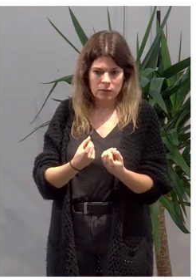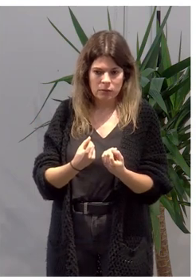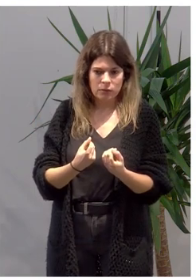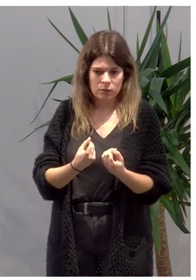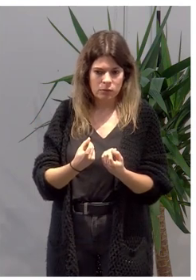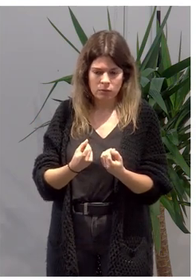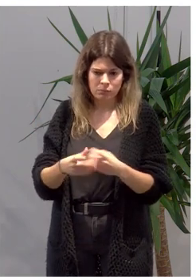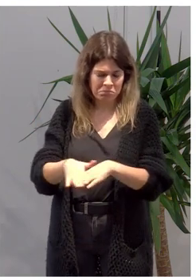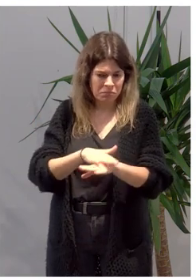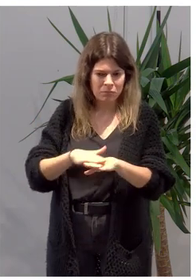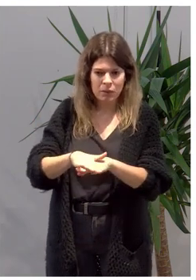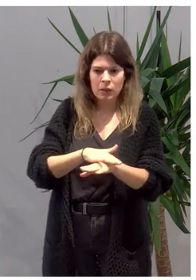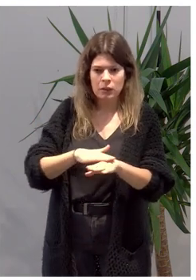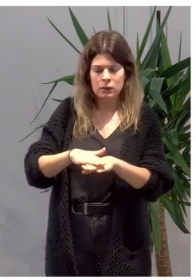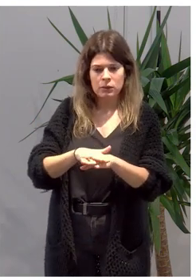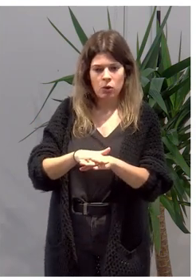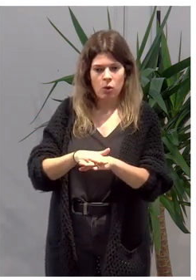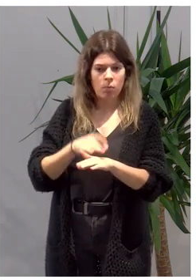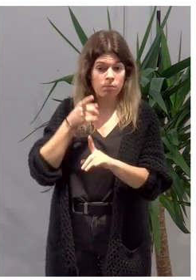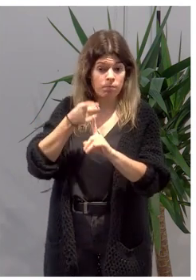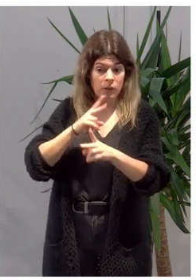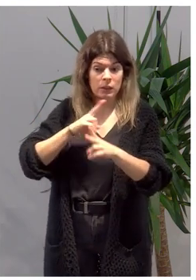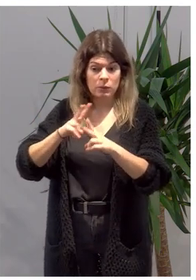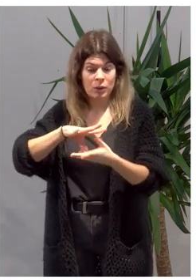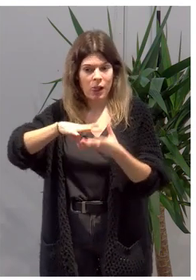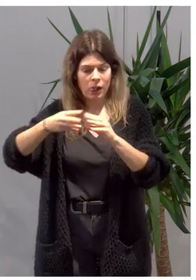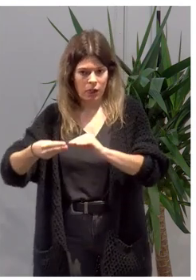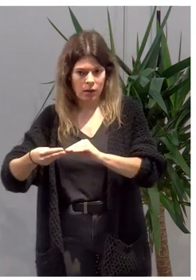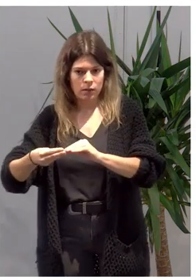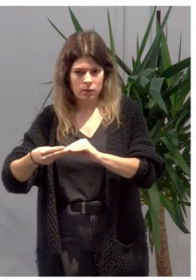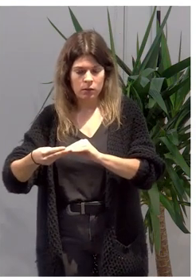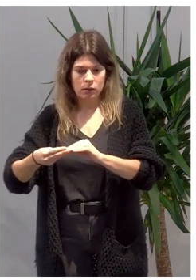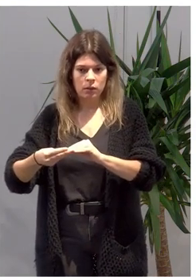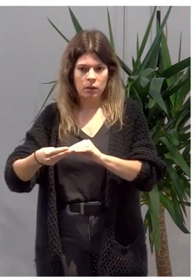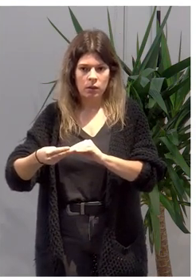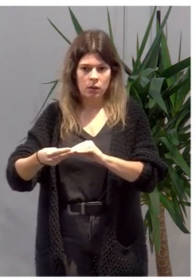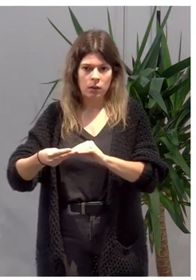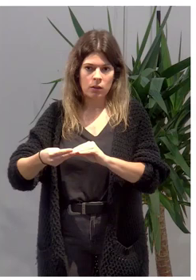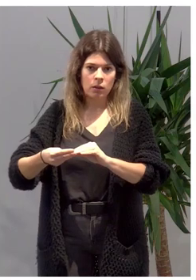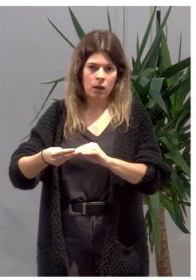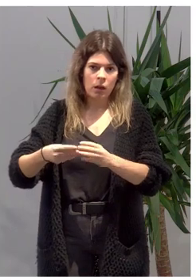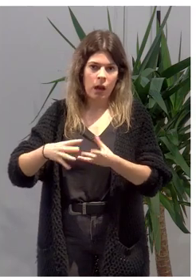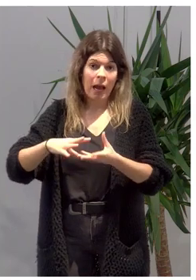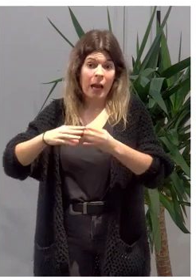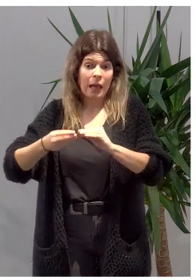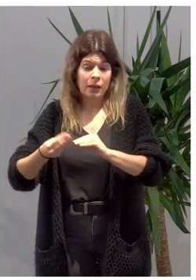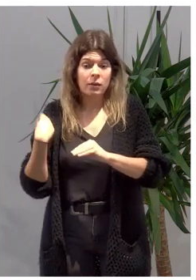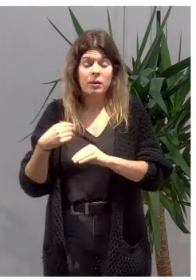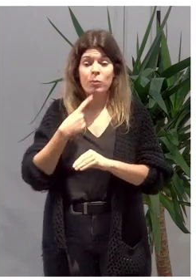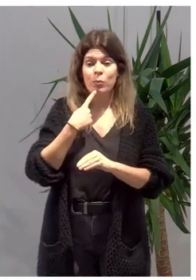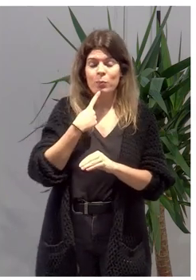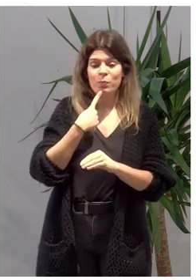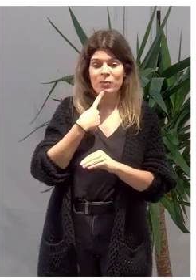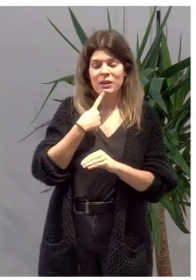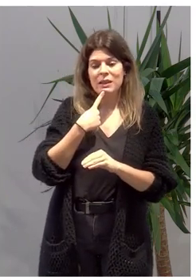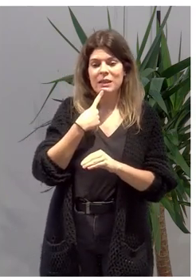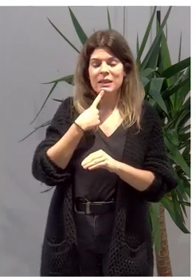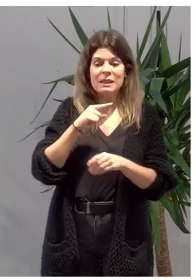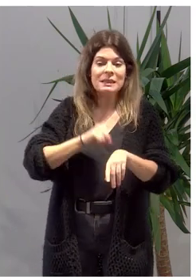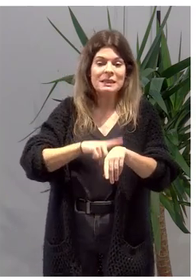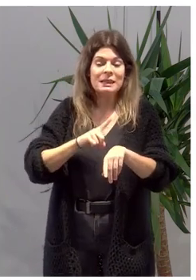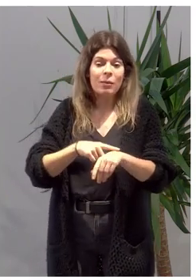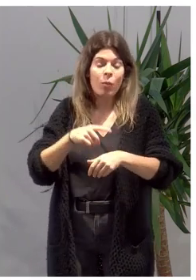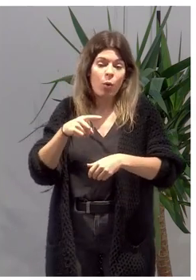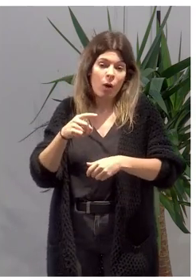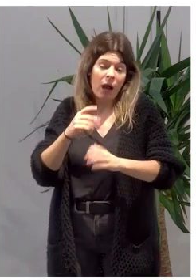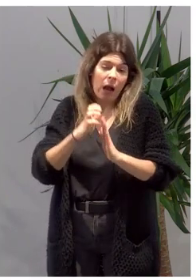la palabra, es imprescindible, para dar respuestas ajustadas. Y me ha gustado también cuando decían en el vídeo que nos ahorra tiempo, cuando muchas veces, cuando nosotros